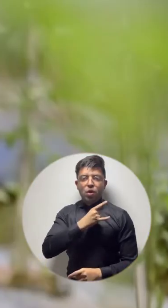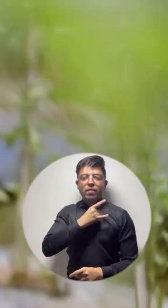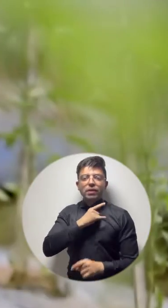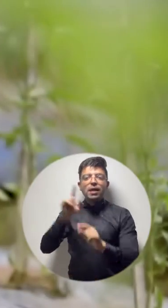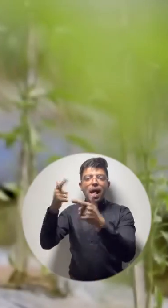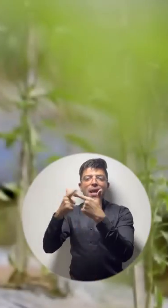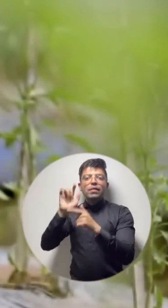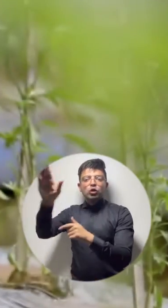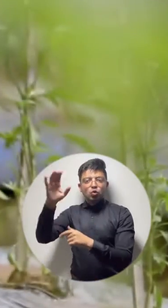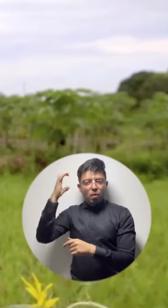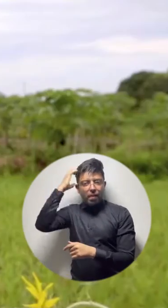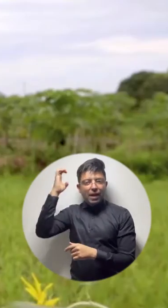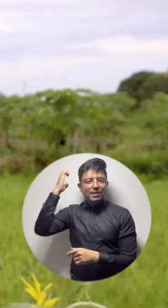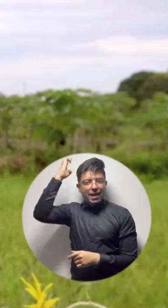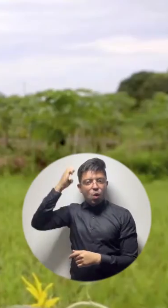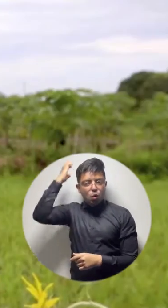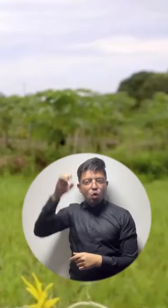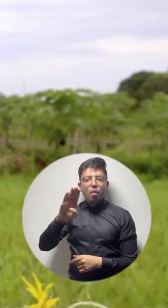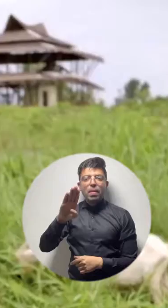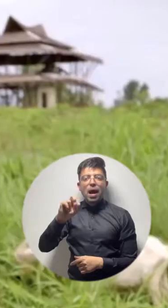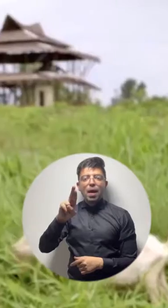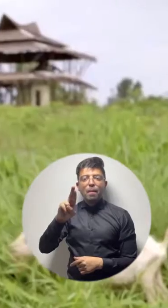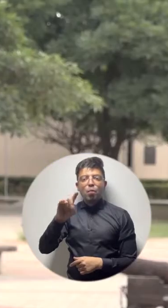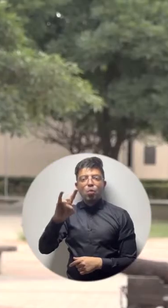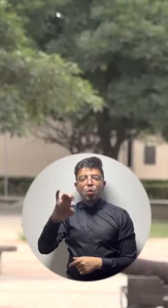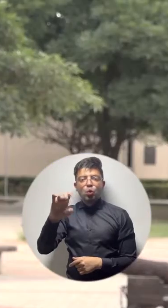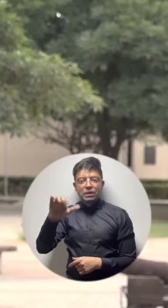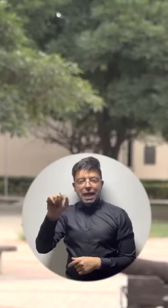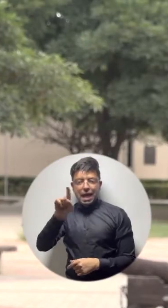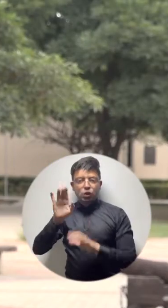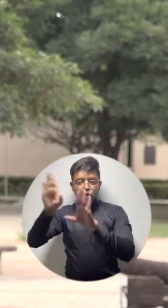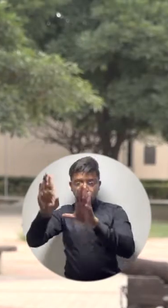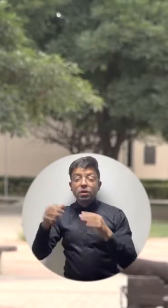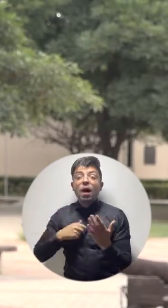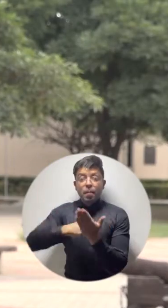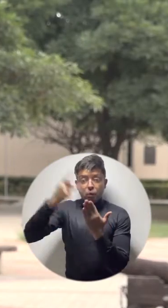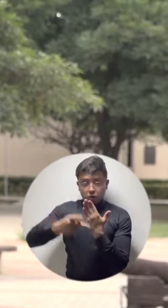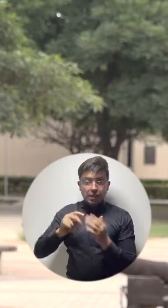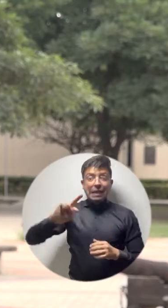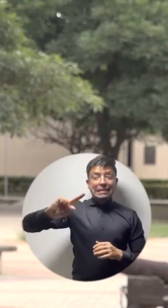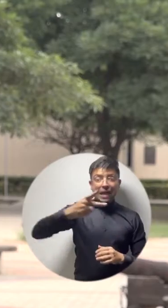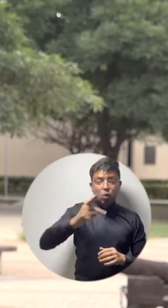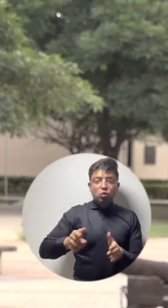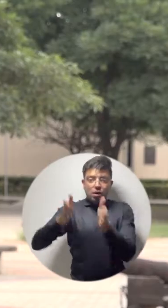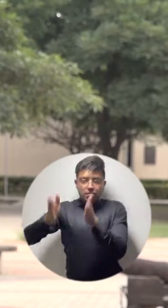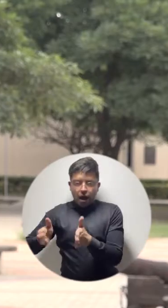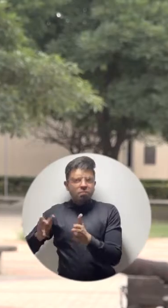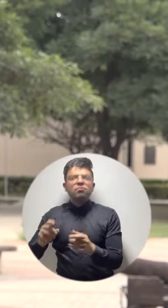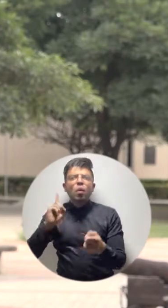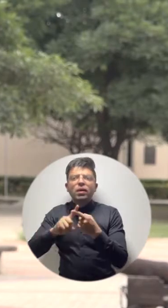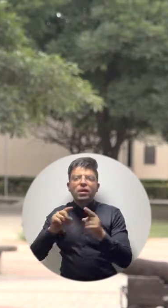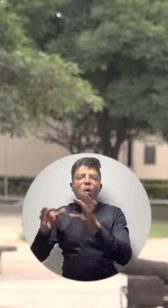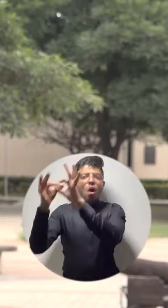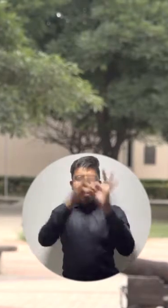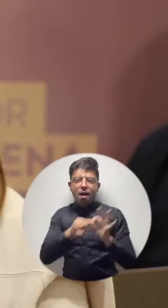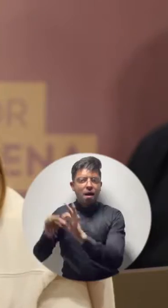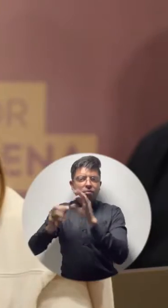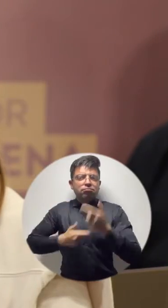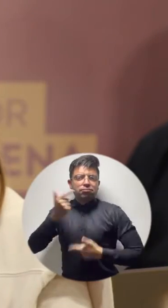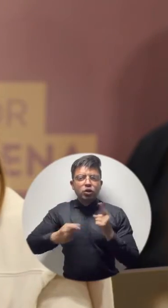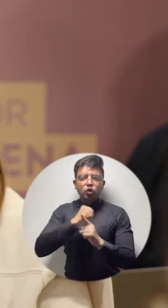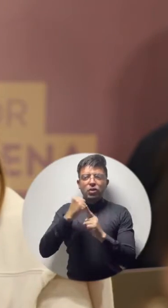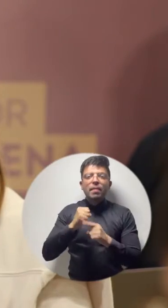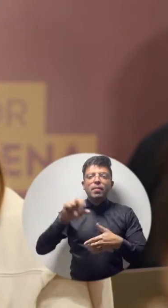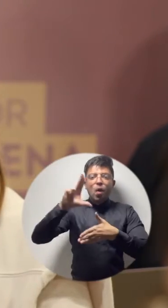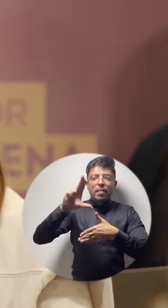Bruselas. Pasamos a esta fase de presentar un proyecto juntos. El objetivo principal del proyecto es crear una red de emprendimiento social entre América Latina y Europa.